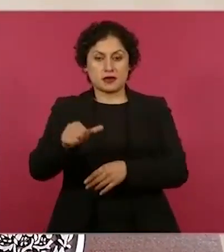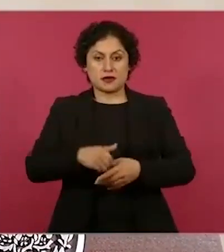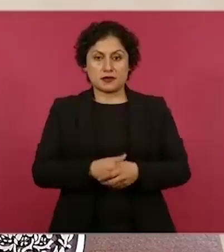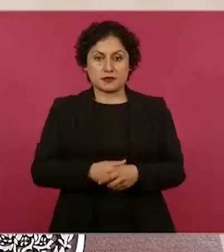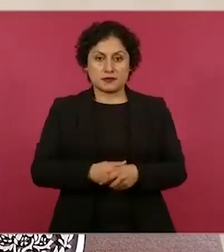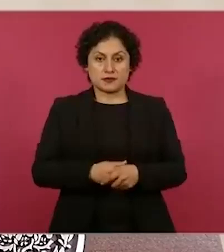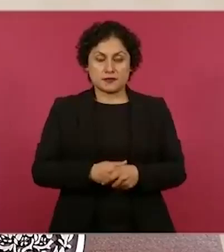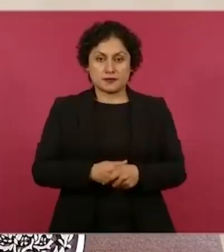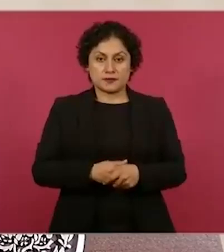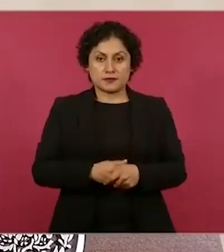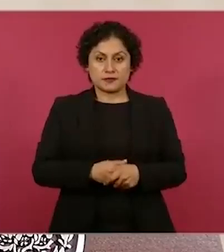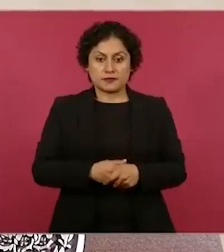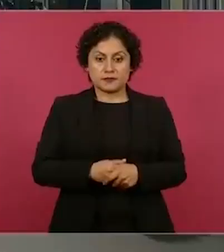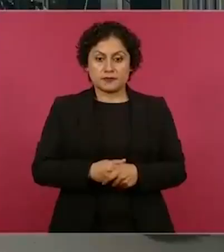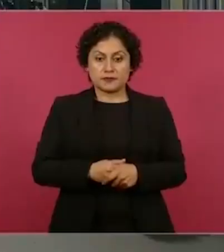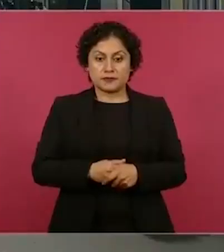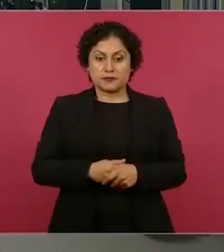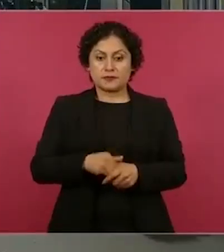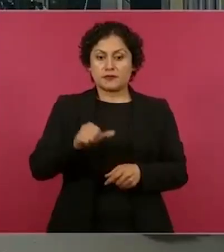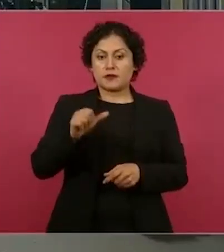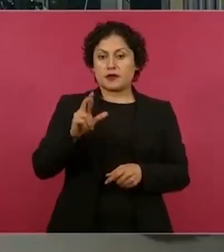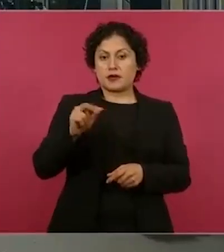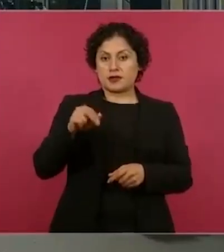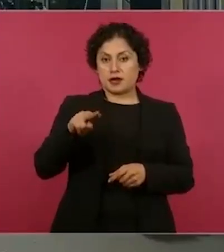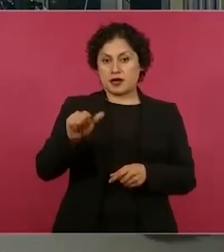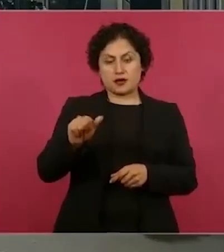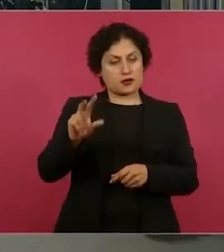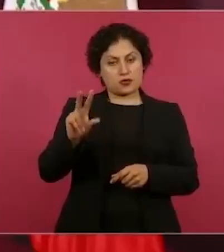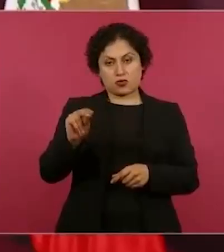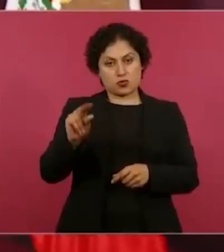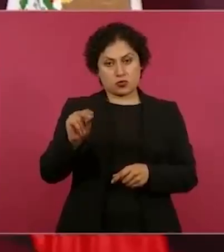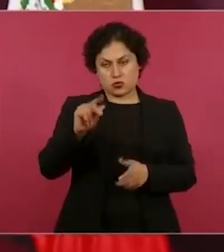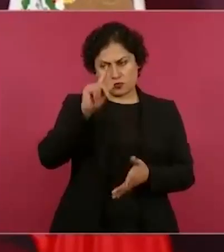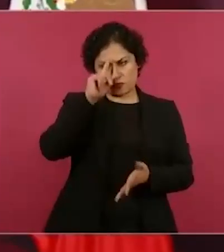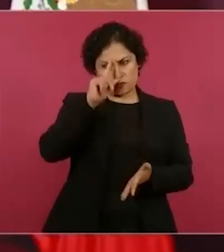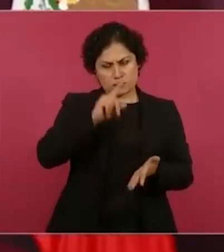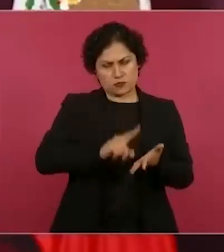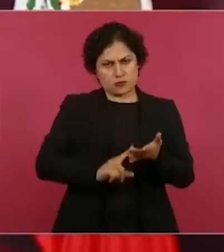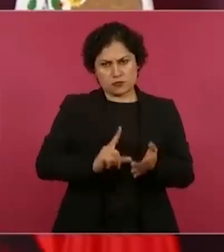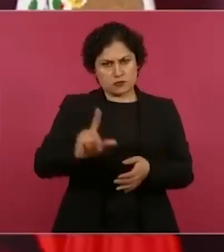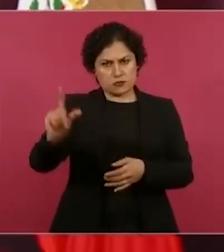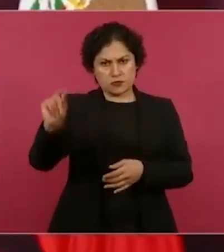¿Ariana? Ariana no, no creo que se vaya.